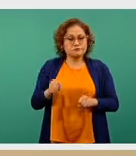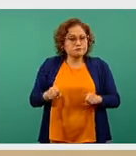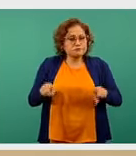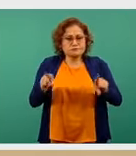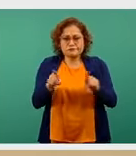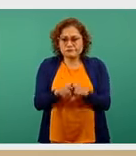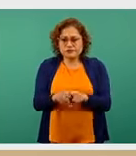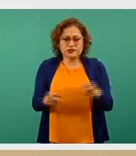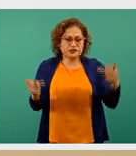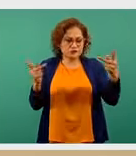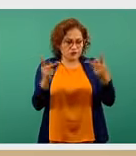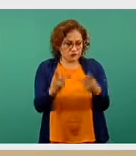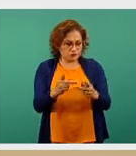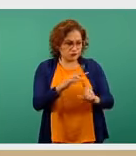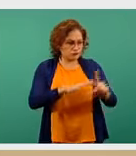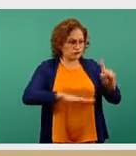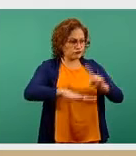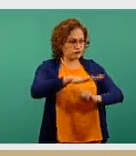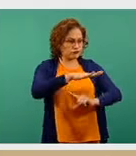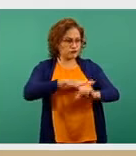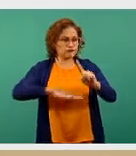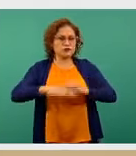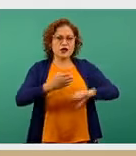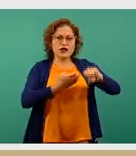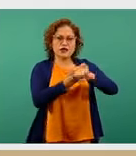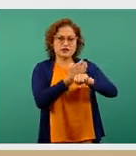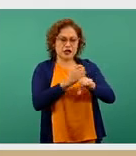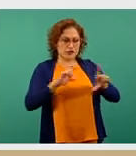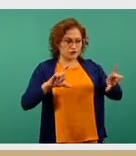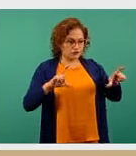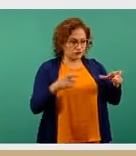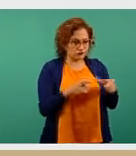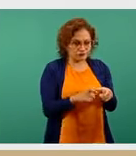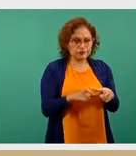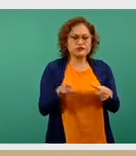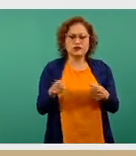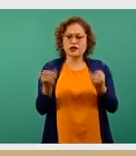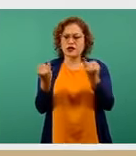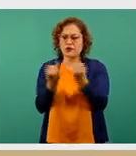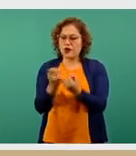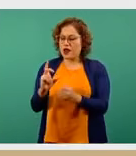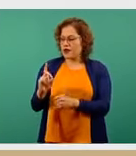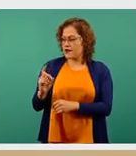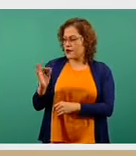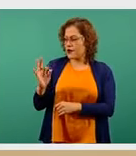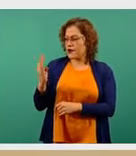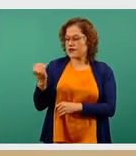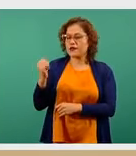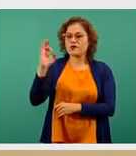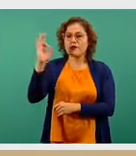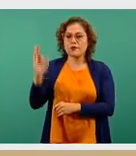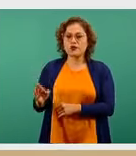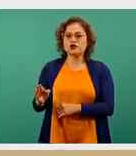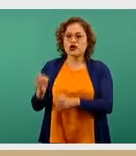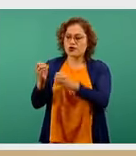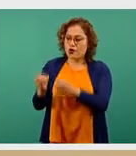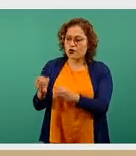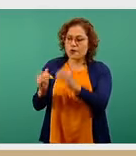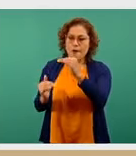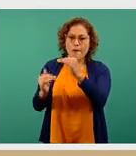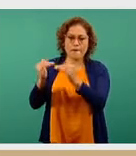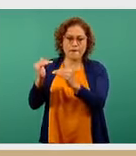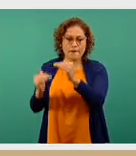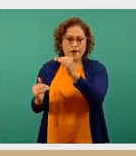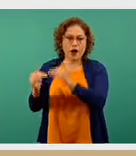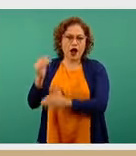de las entidades en el rango entre 30 y 49. Habíamos tenido inicios de semana cinco, luego llegamos a cuatro. Y hoy estamos teniendo sólo